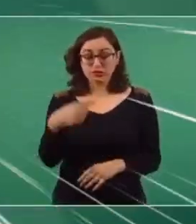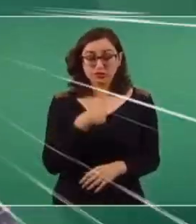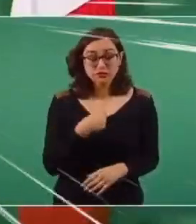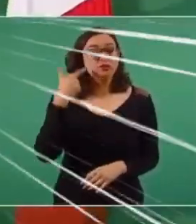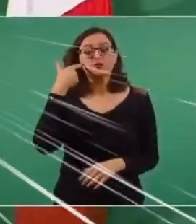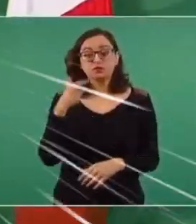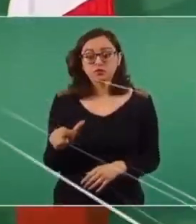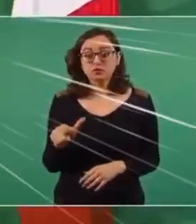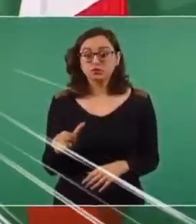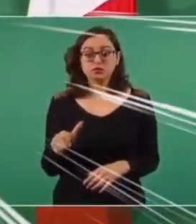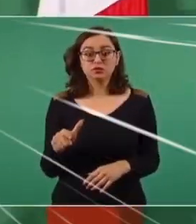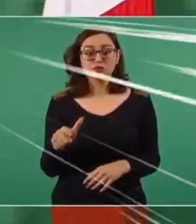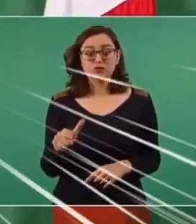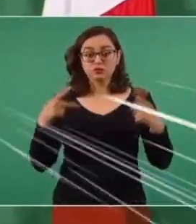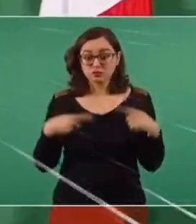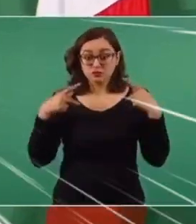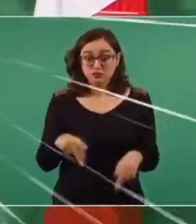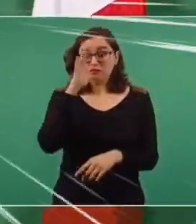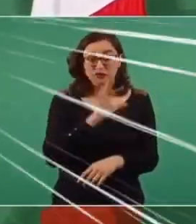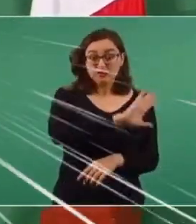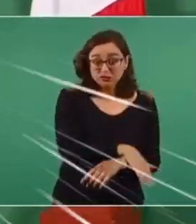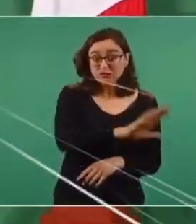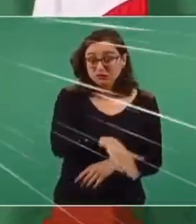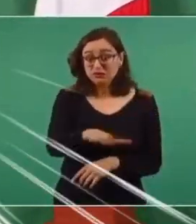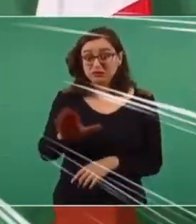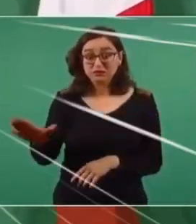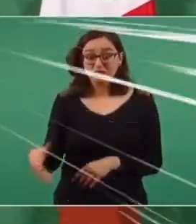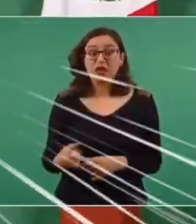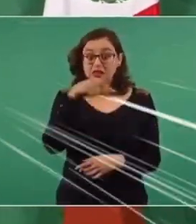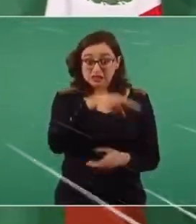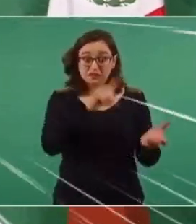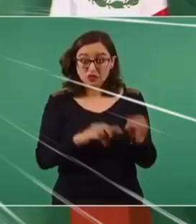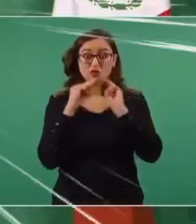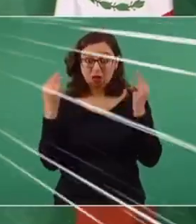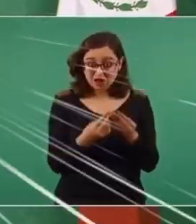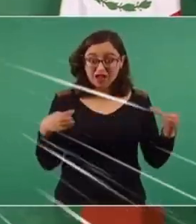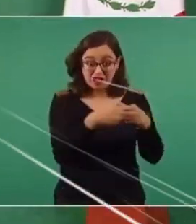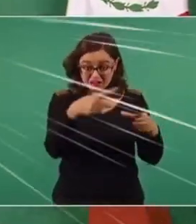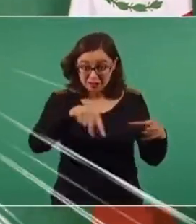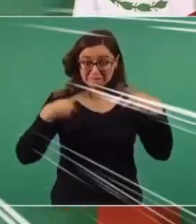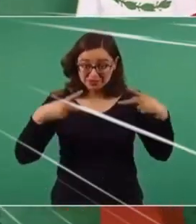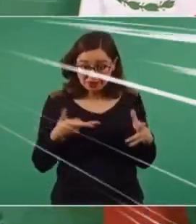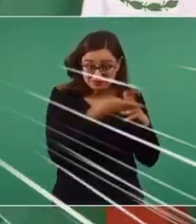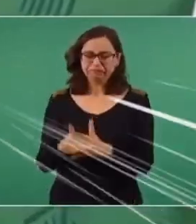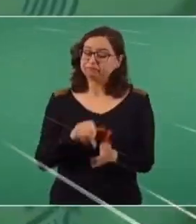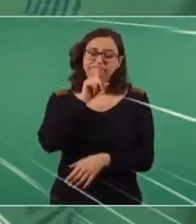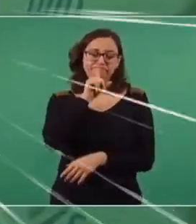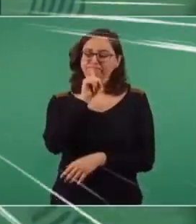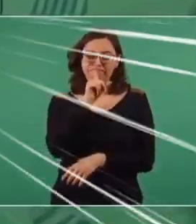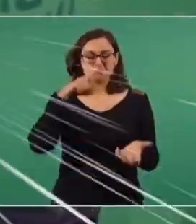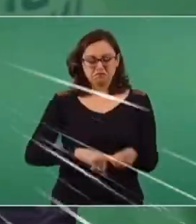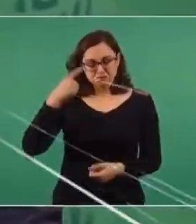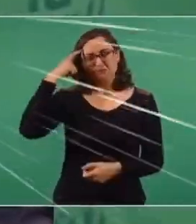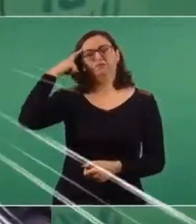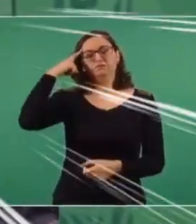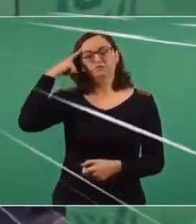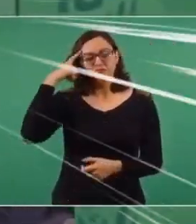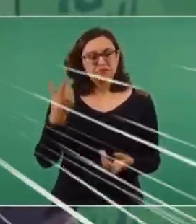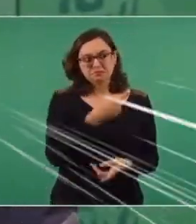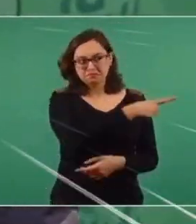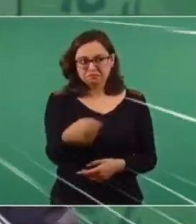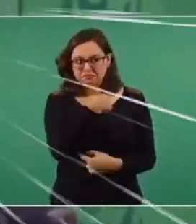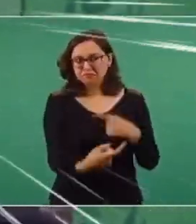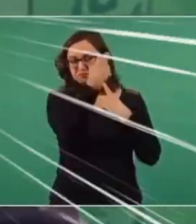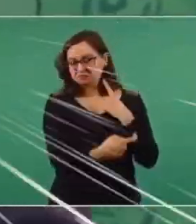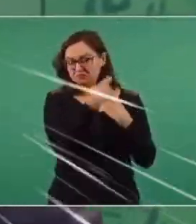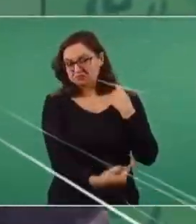que pierdan la vida quienes están en las bandas delictivas, no quiero que pierdan la vida a nadie. Soy pacifista, aunque se burlen,